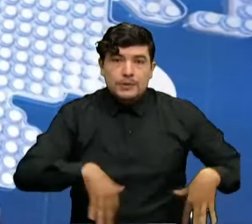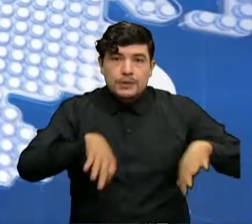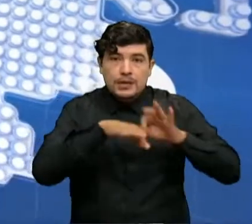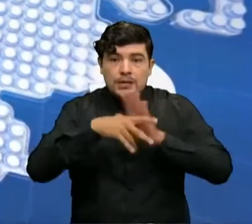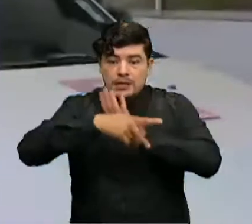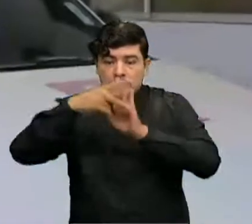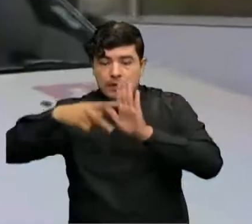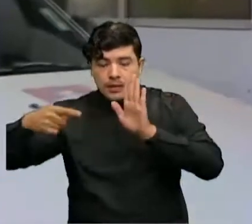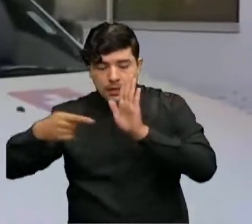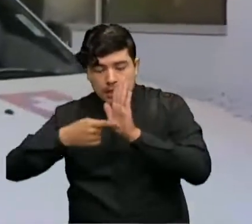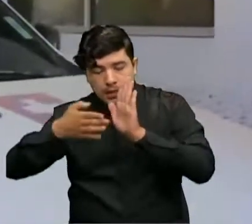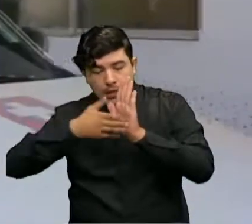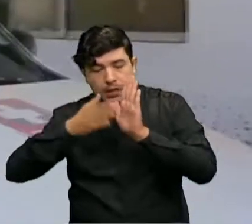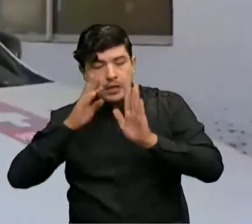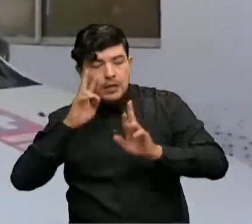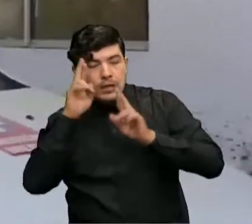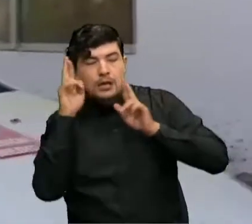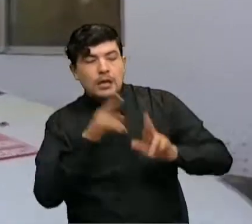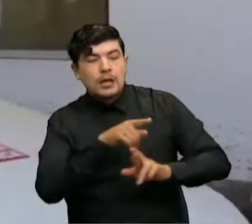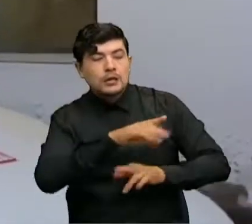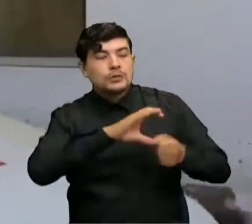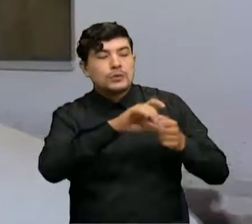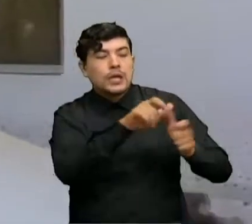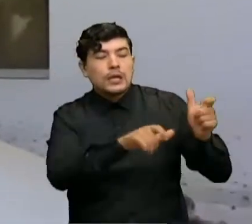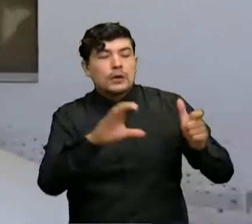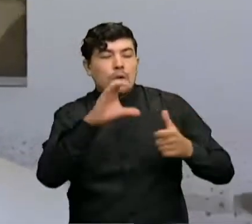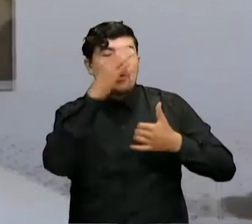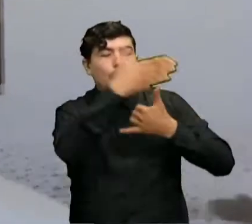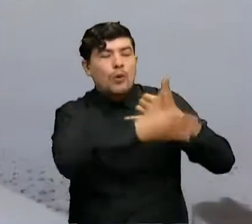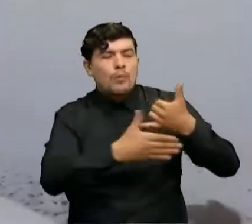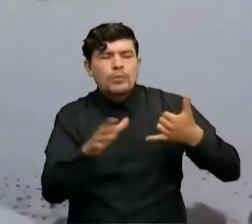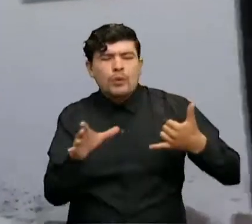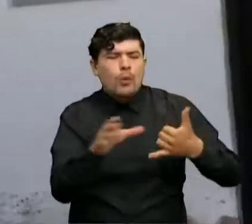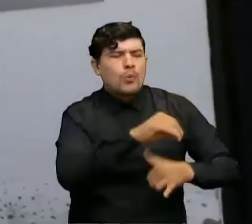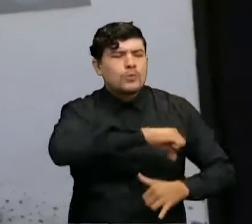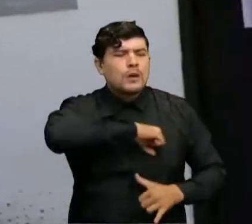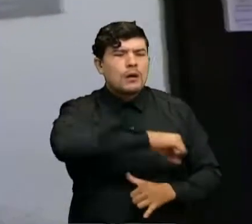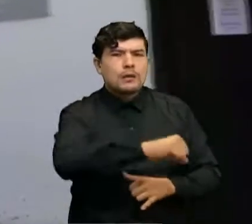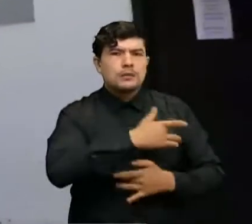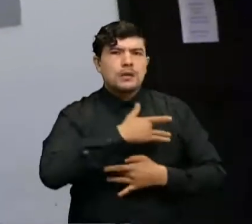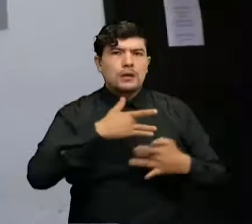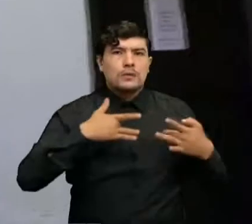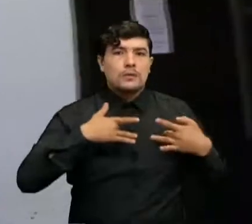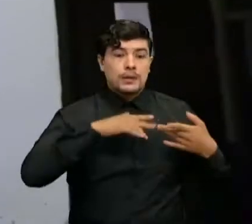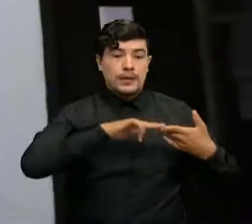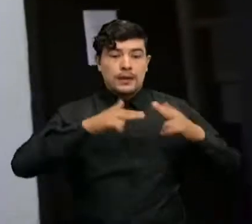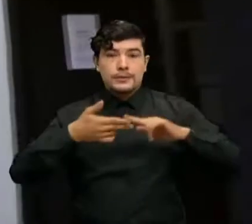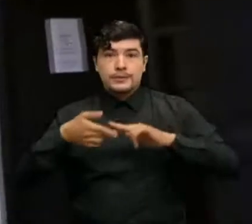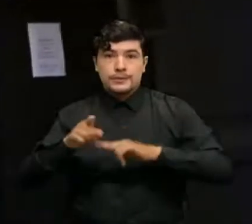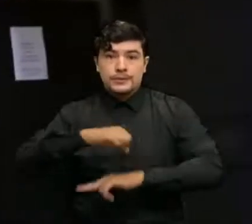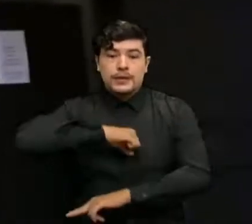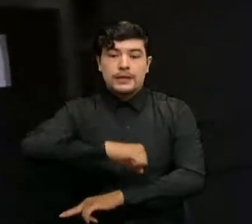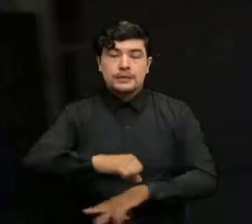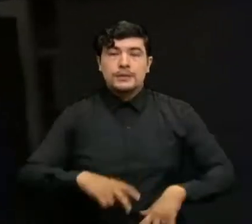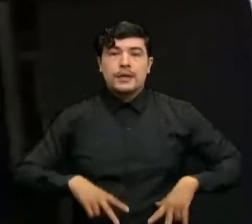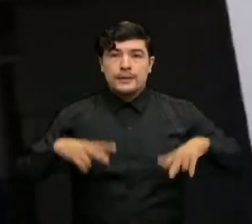Constitucional como es el derecho a la salud, que tiene una conexión con el derecho a la vida.